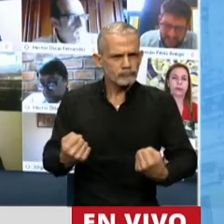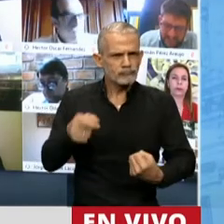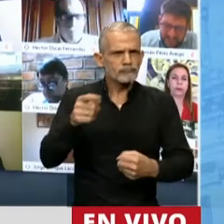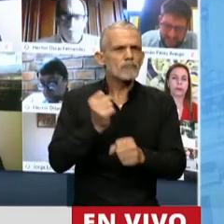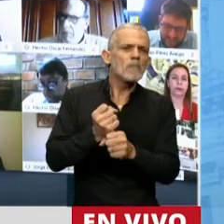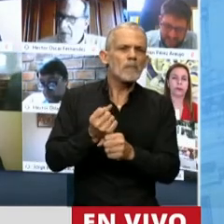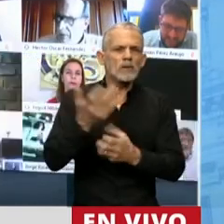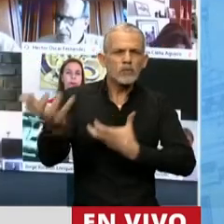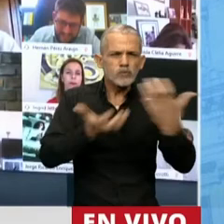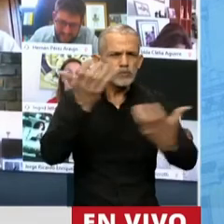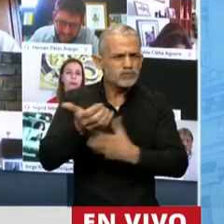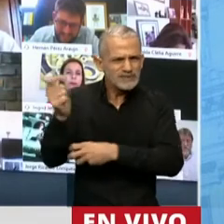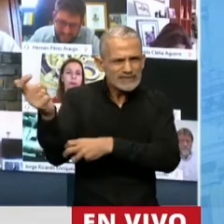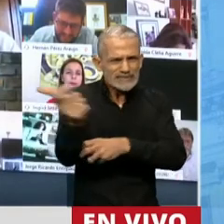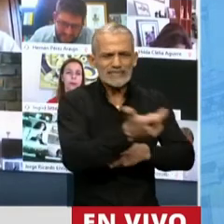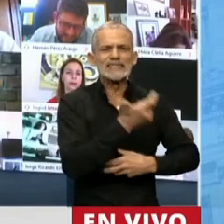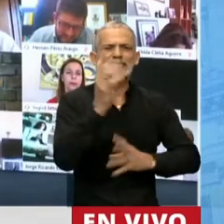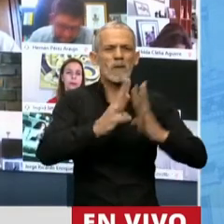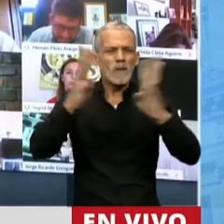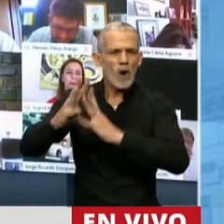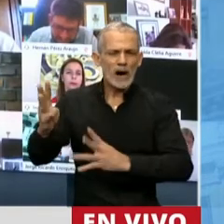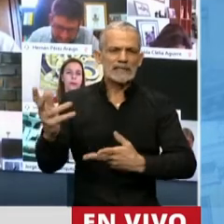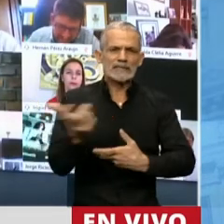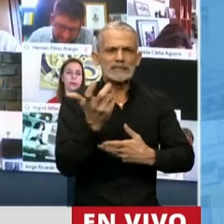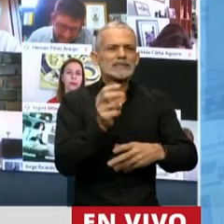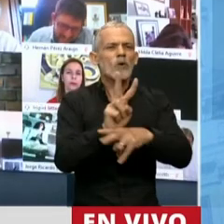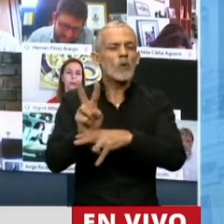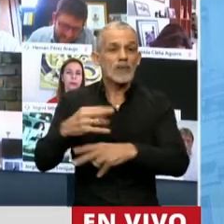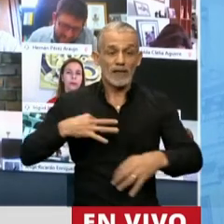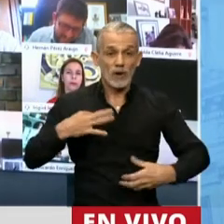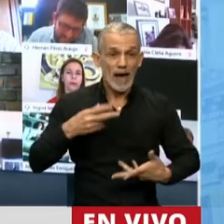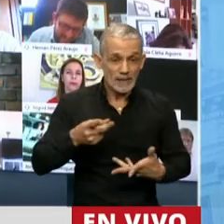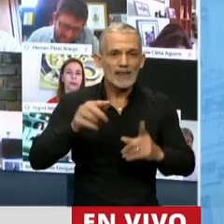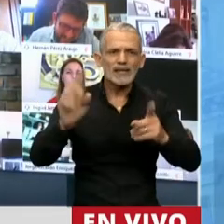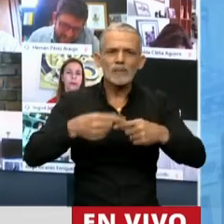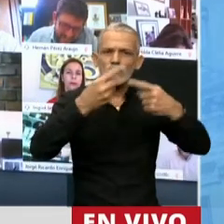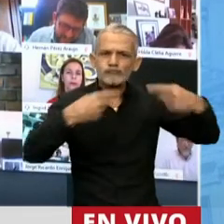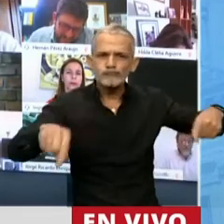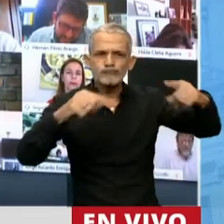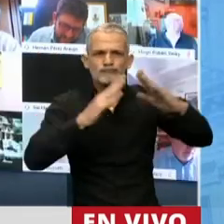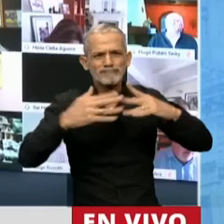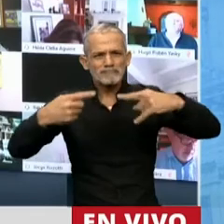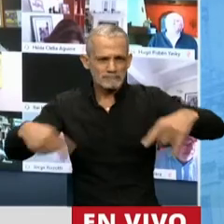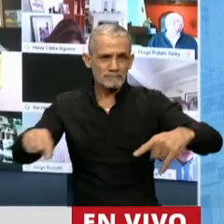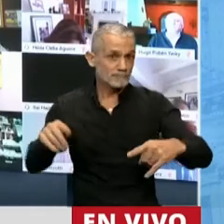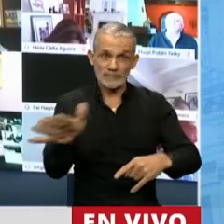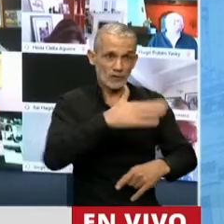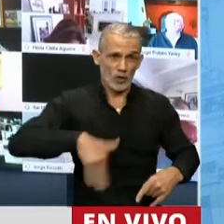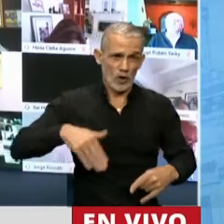contra los incendios forestales protegiendo la vida y los bienes de toda la comunidad.